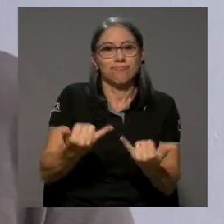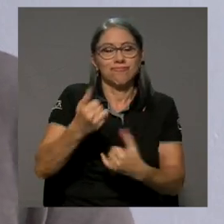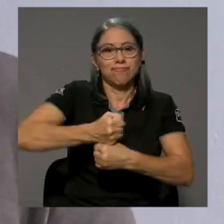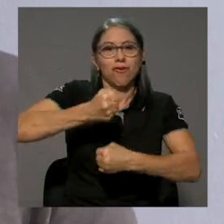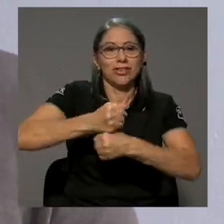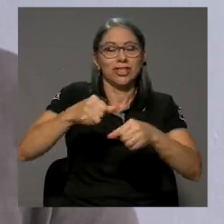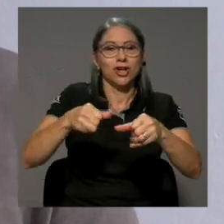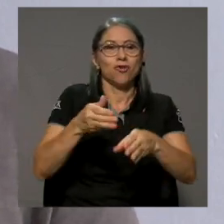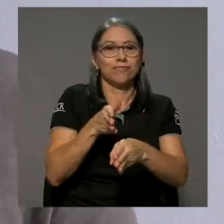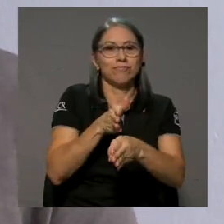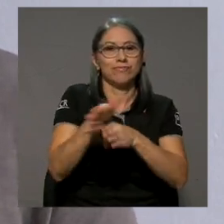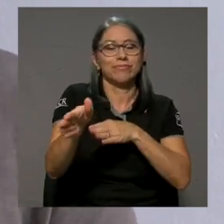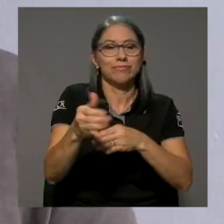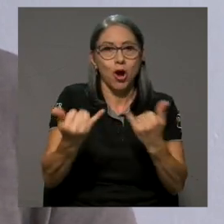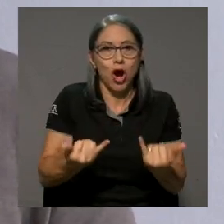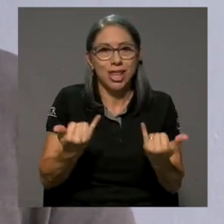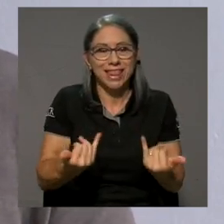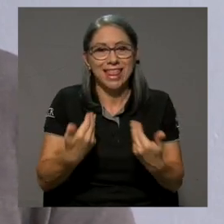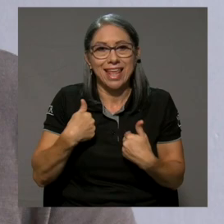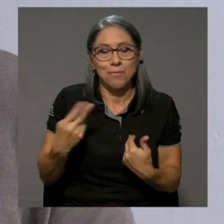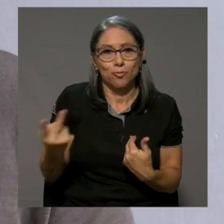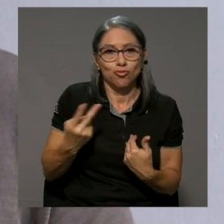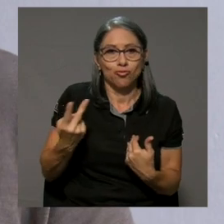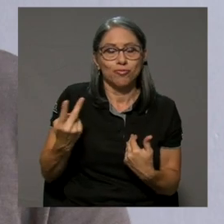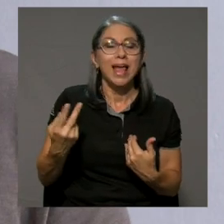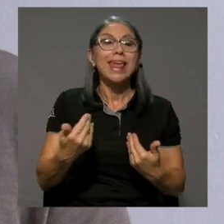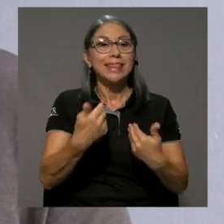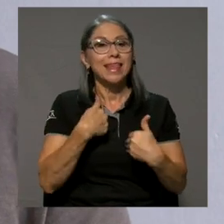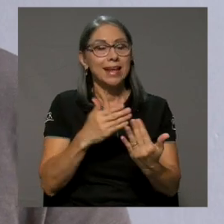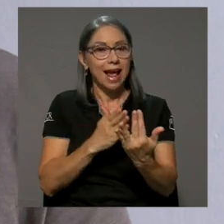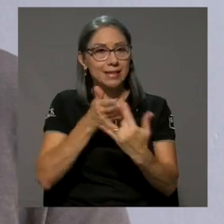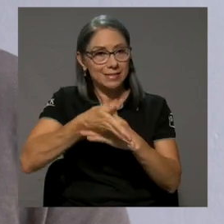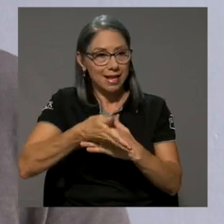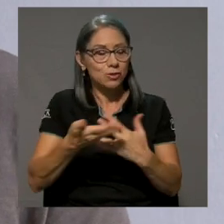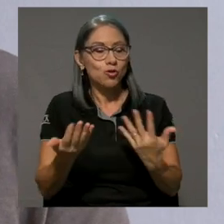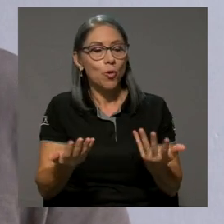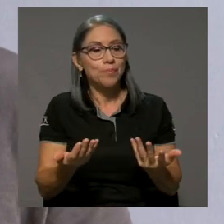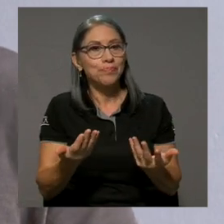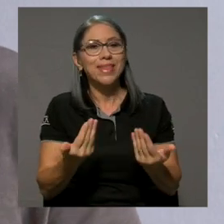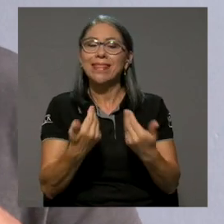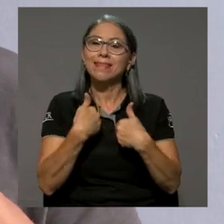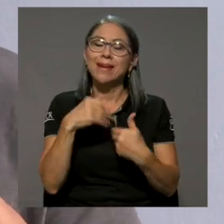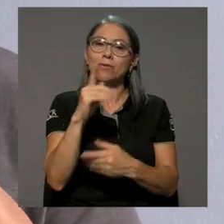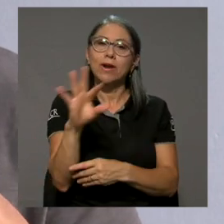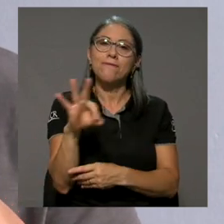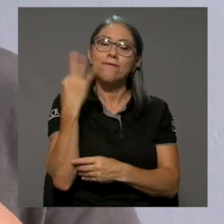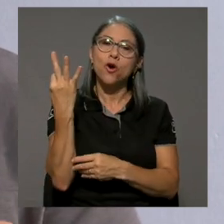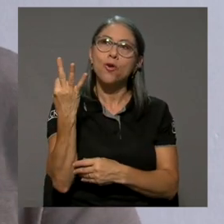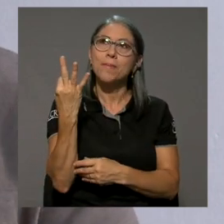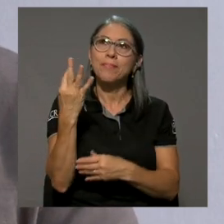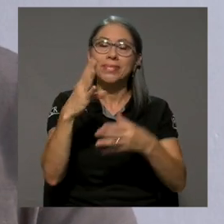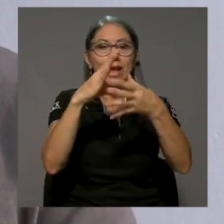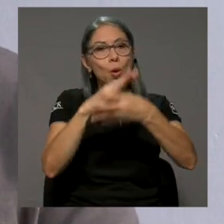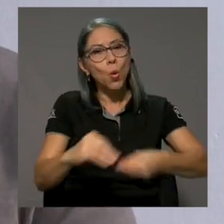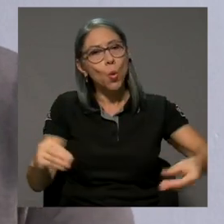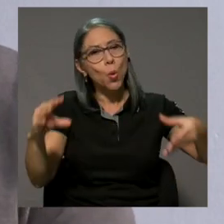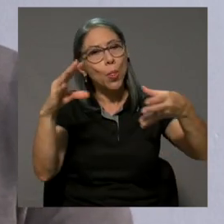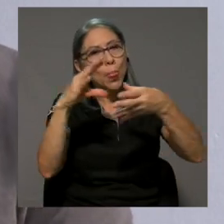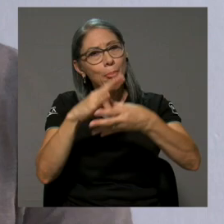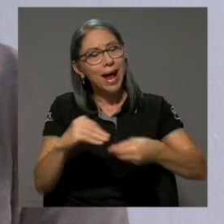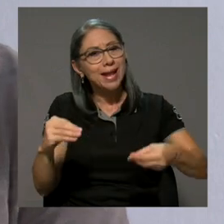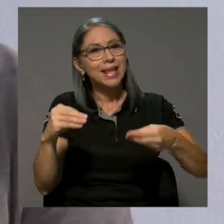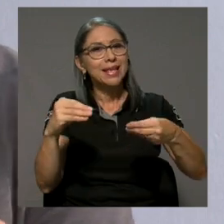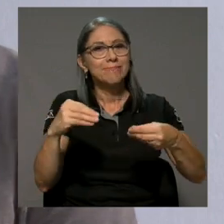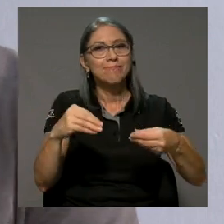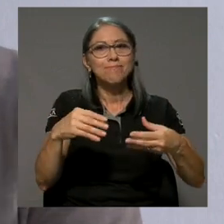que llevamos hoy en día. Y tener acceso, tener una forma de contar